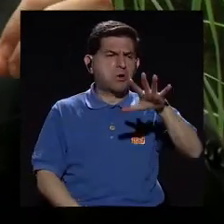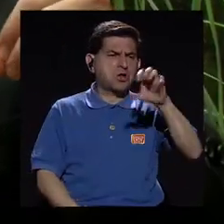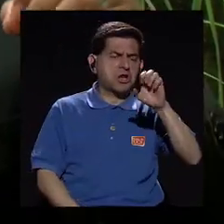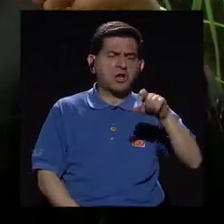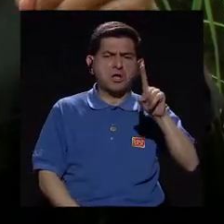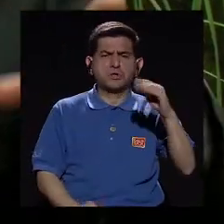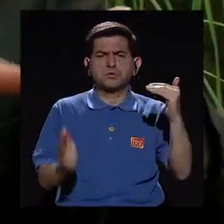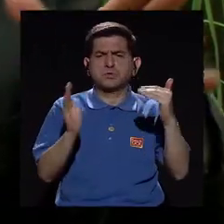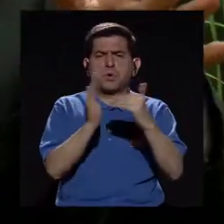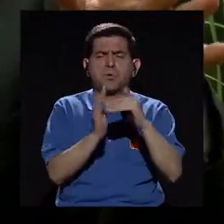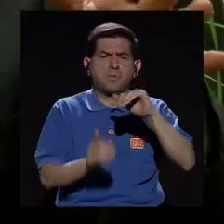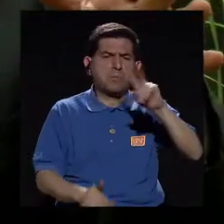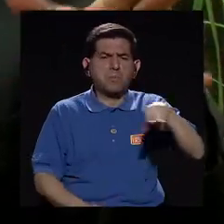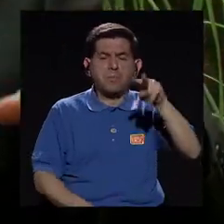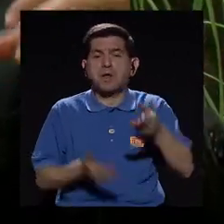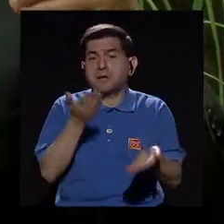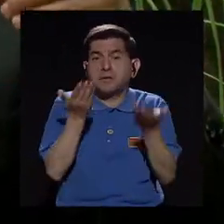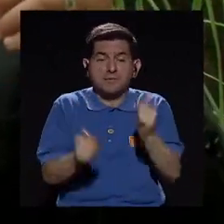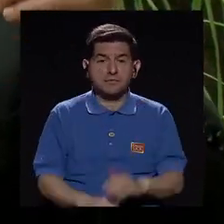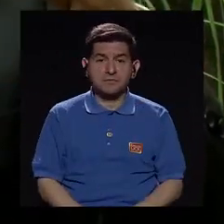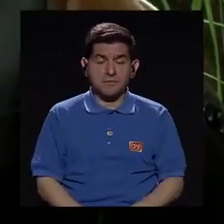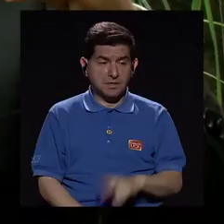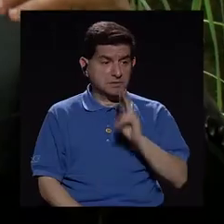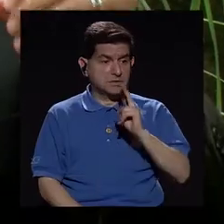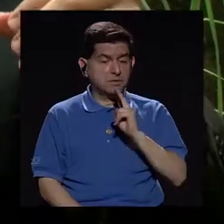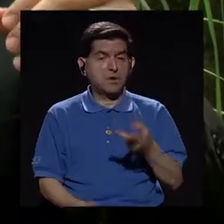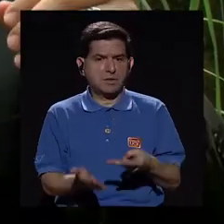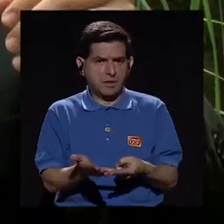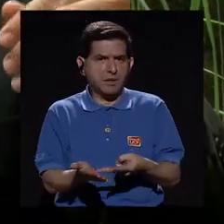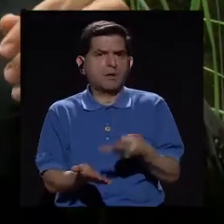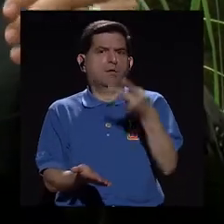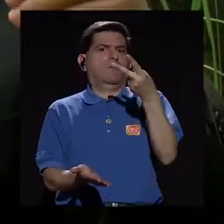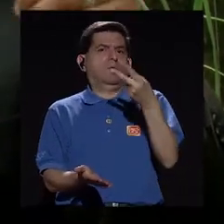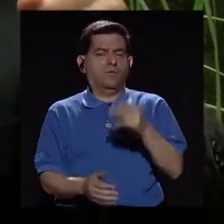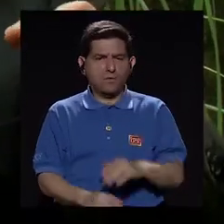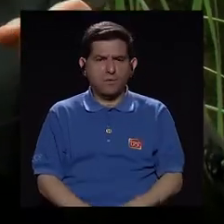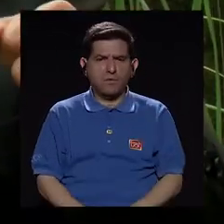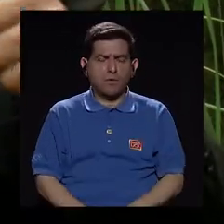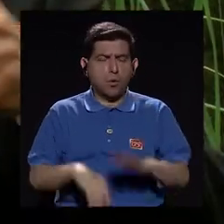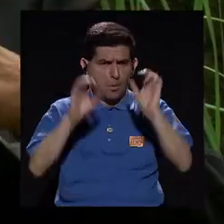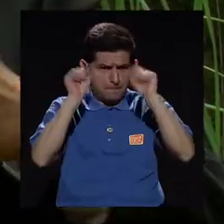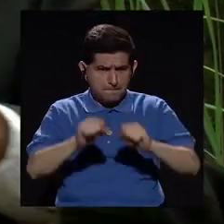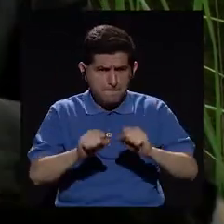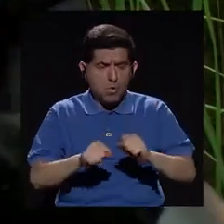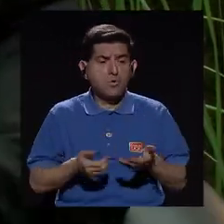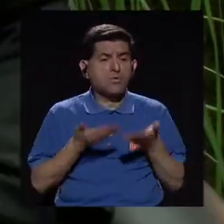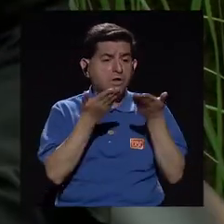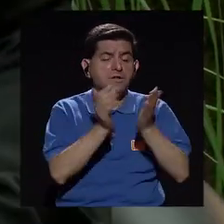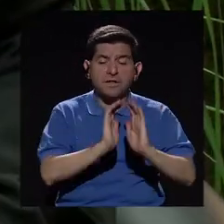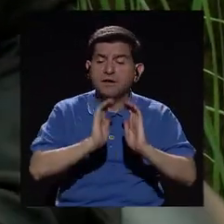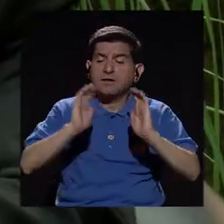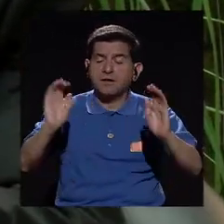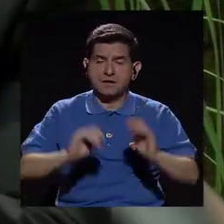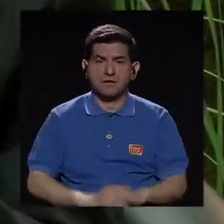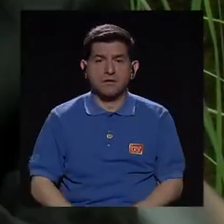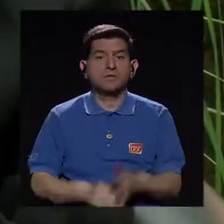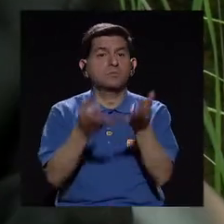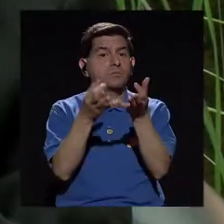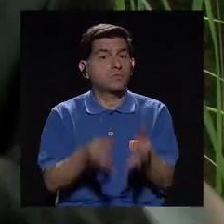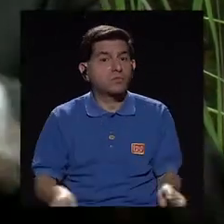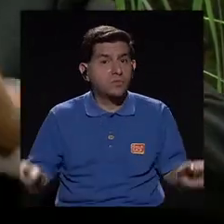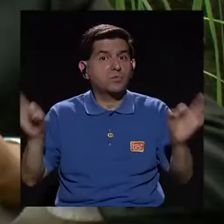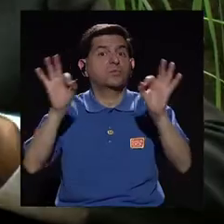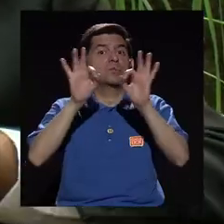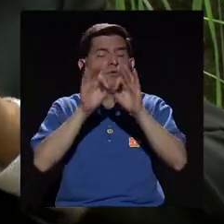500 mil colones y son verdaderas joyas que perfectamente se le puede dar a los niños porque es